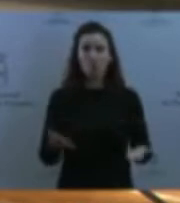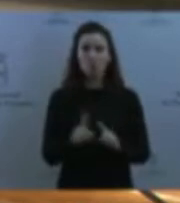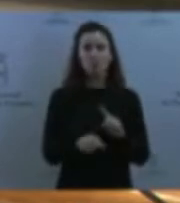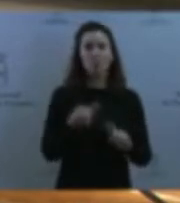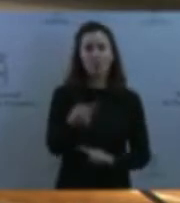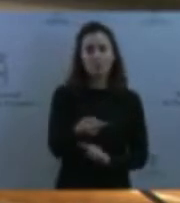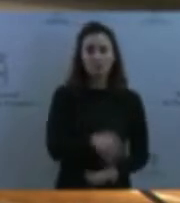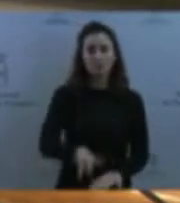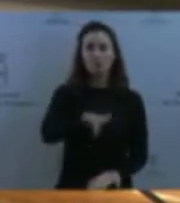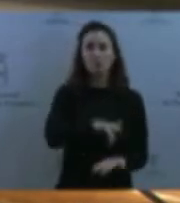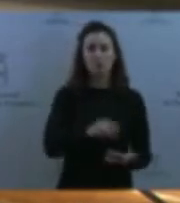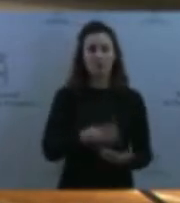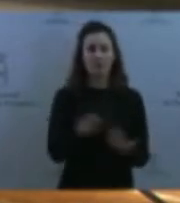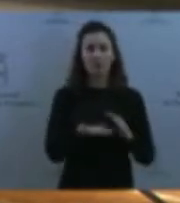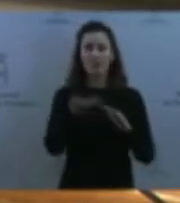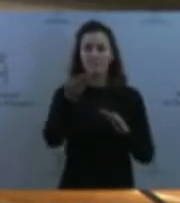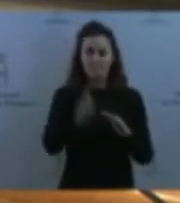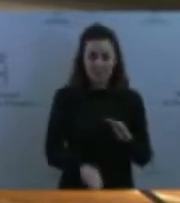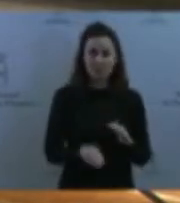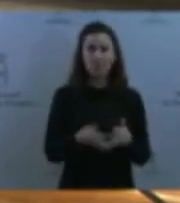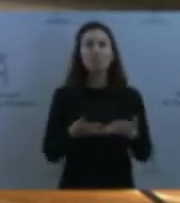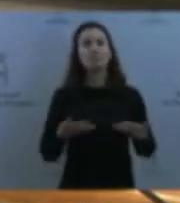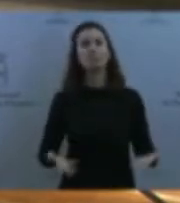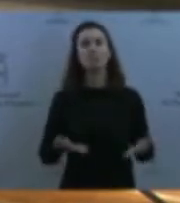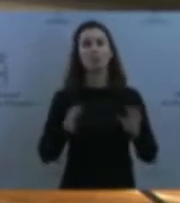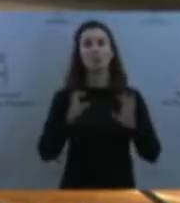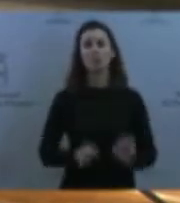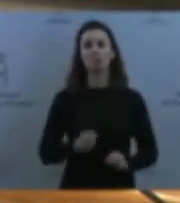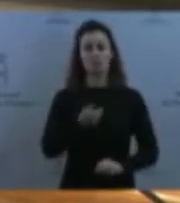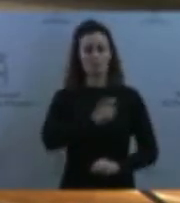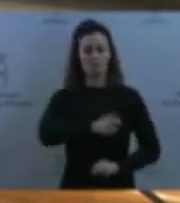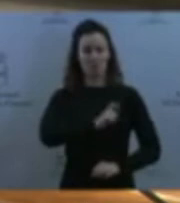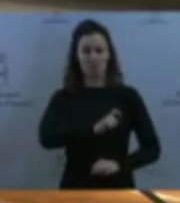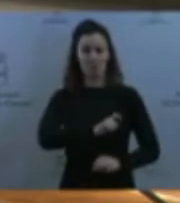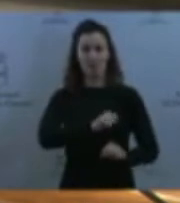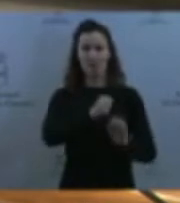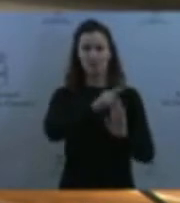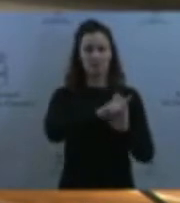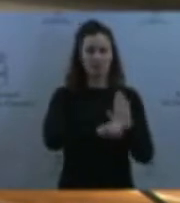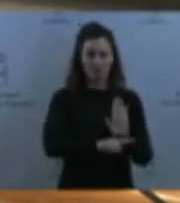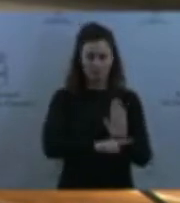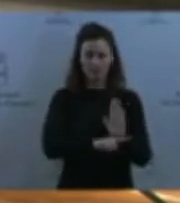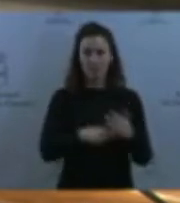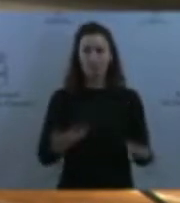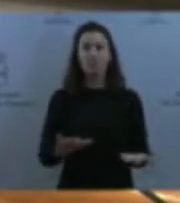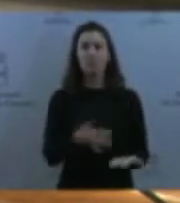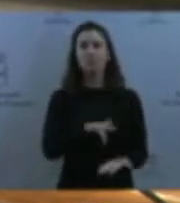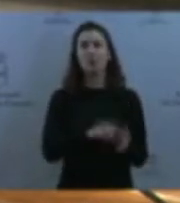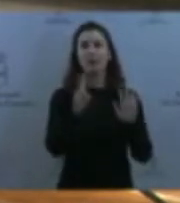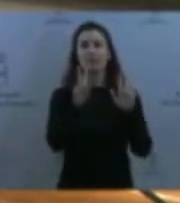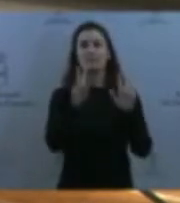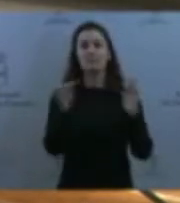los registros que tiene la Policía Nacional, que es quien tiene este registro, hay unos 7.000 menores no acompañados en España,